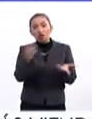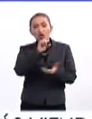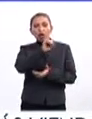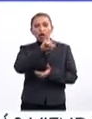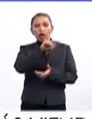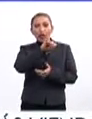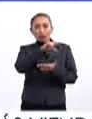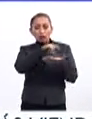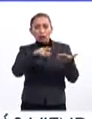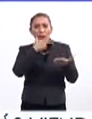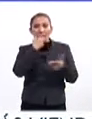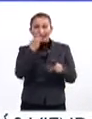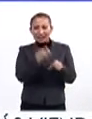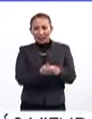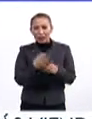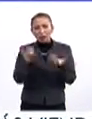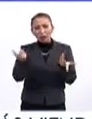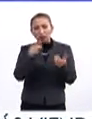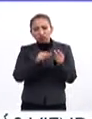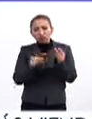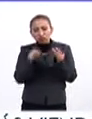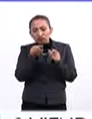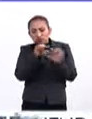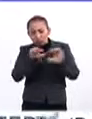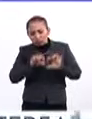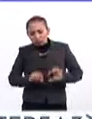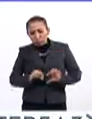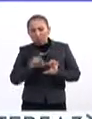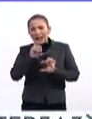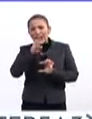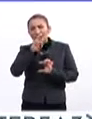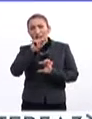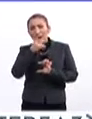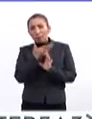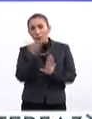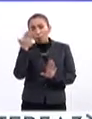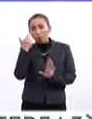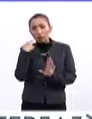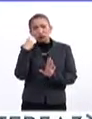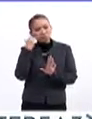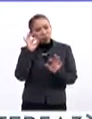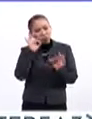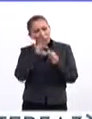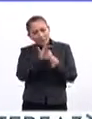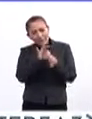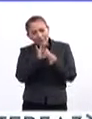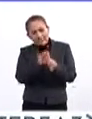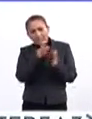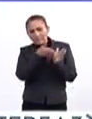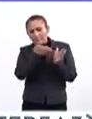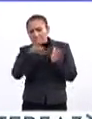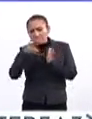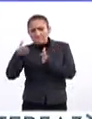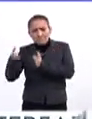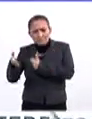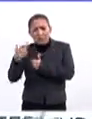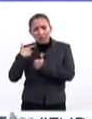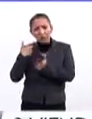sonetos, por los hombres necios, por las redondillas. Son cosas que tienen mucha sonoridad y pasan así